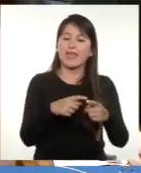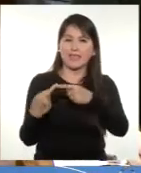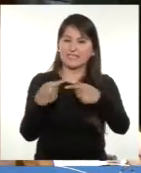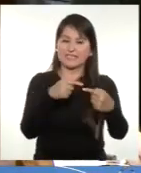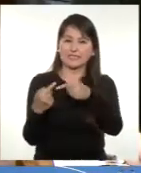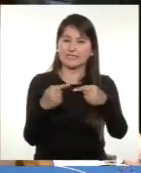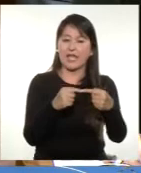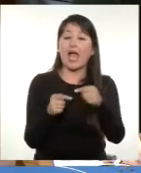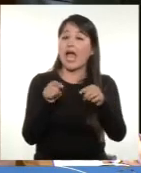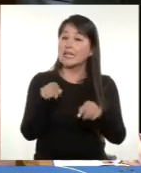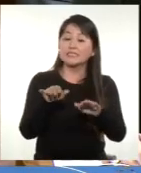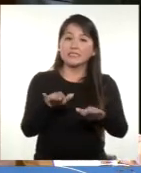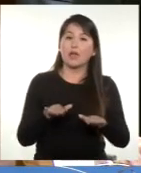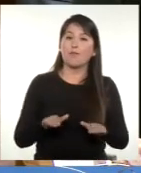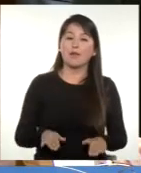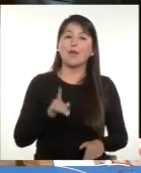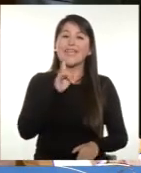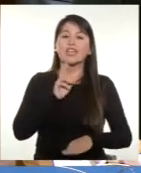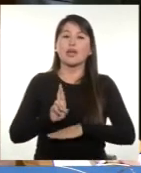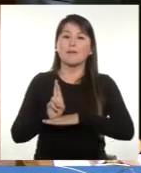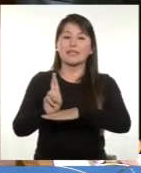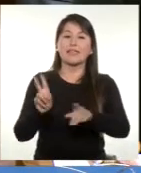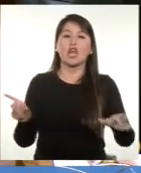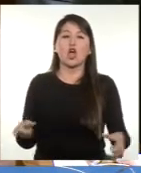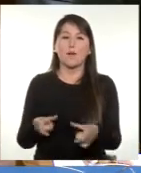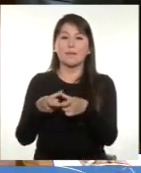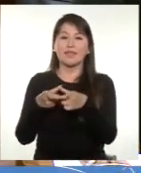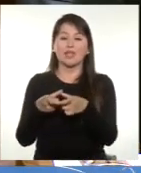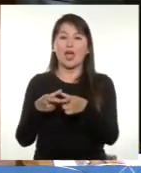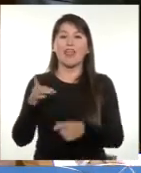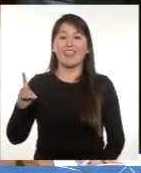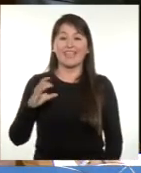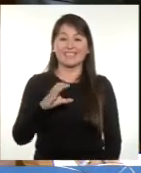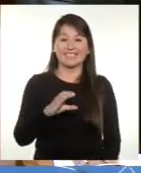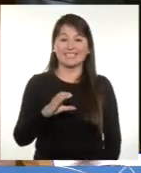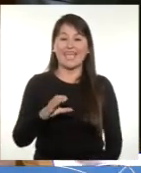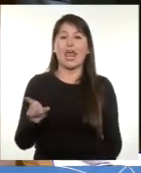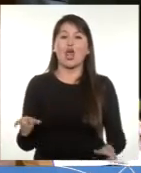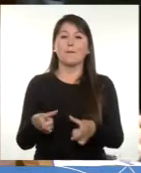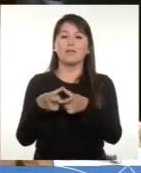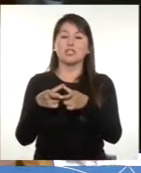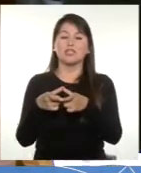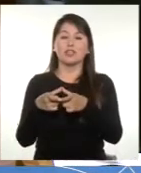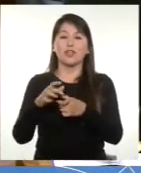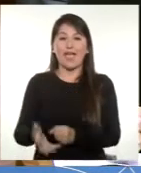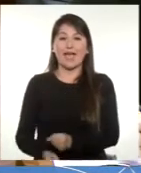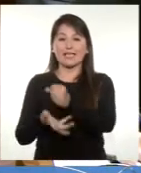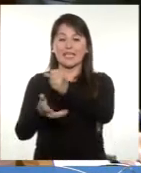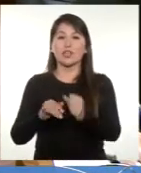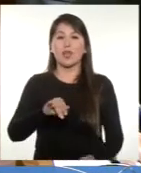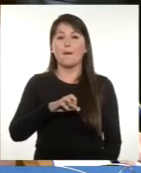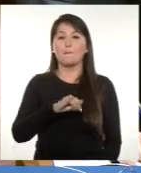debate, así lo ha transmitido también quien nos representa en el Comité de la Democracia Cristiana, en la Comisión de Hacienda, el senador Jorge Pizarro.